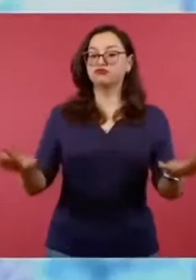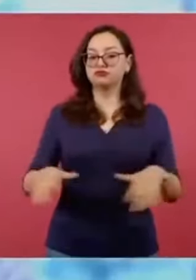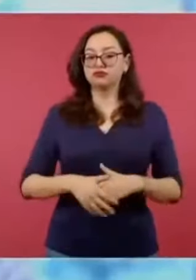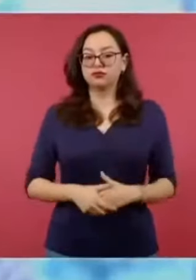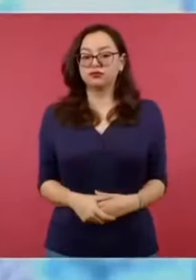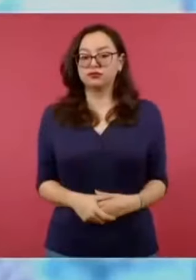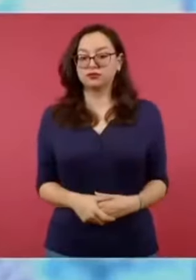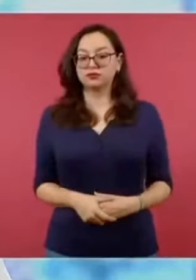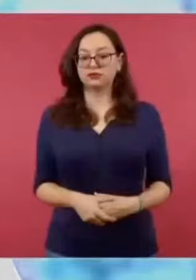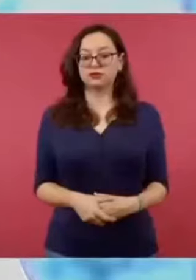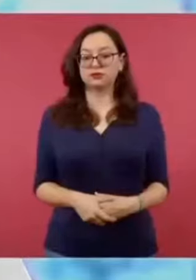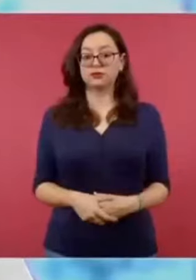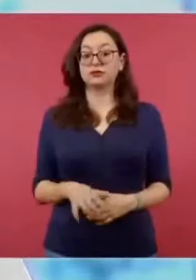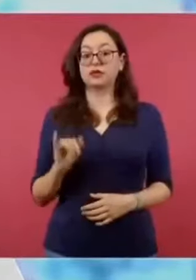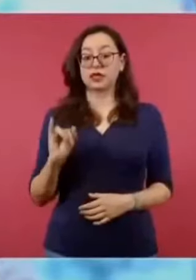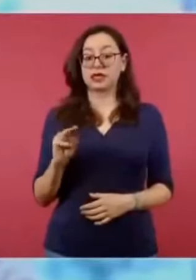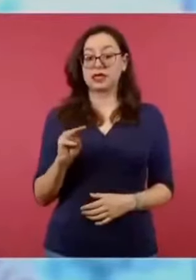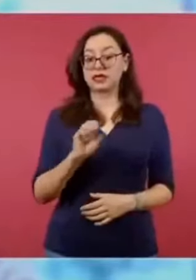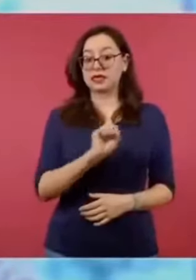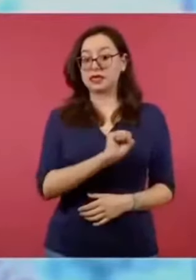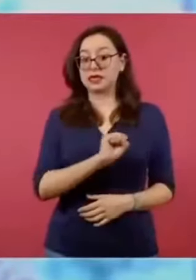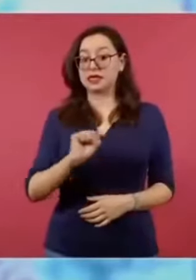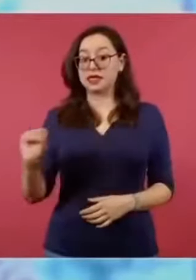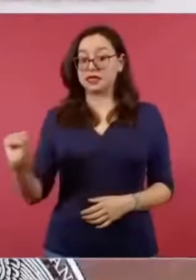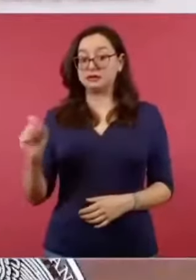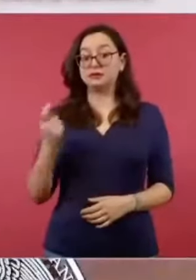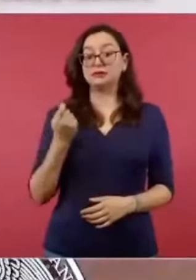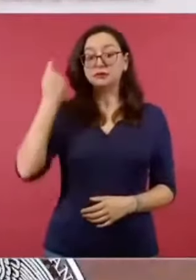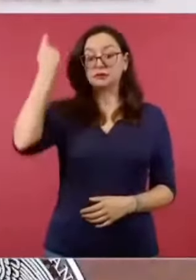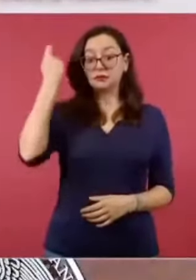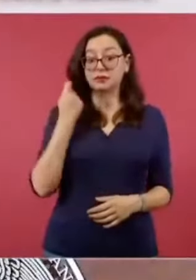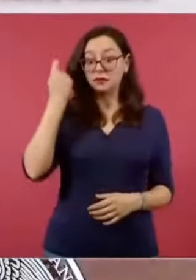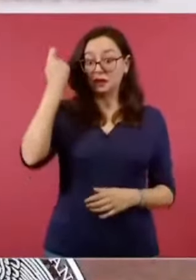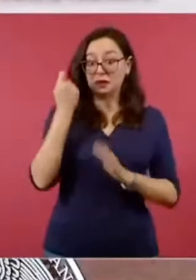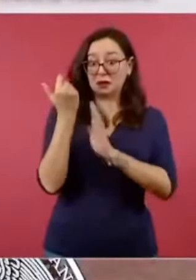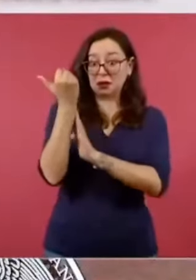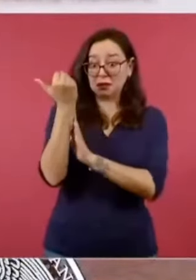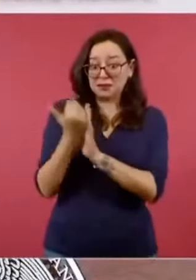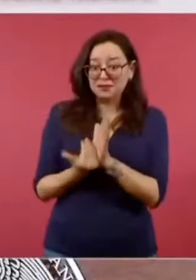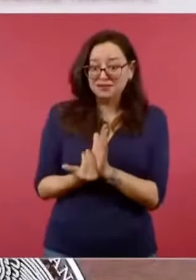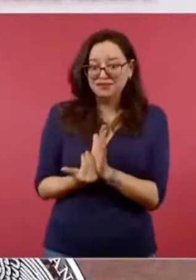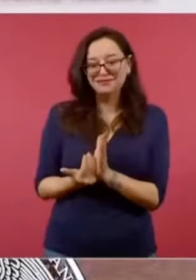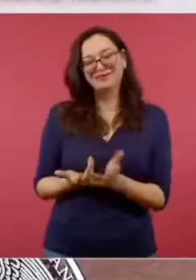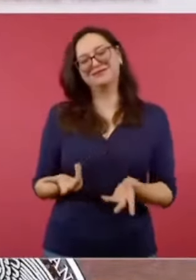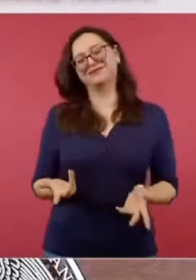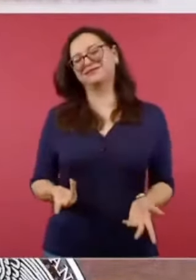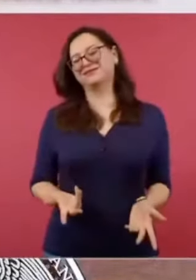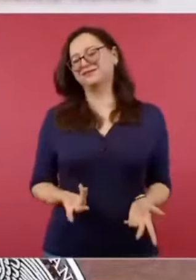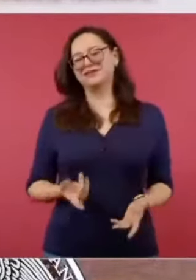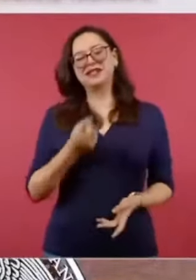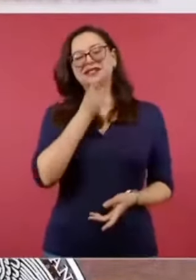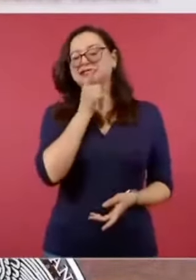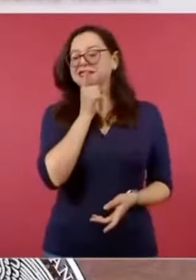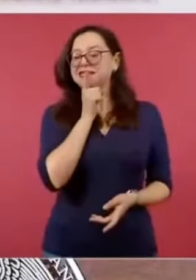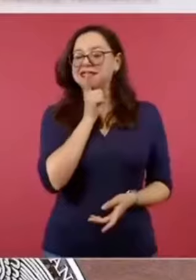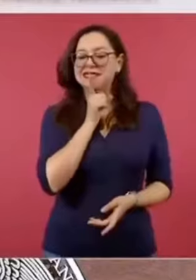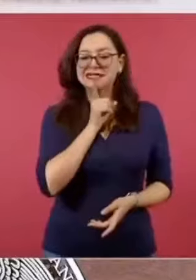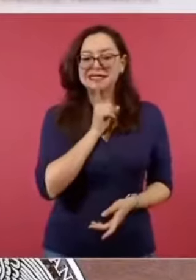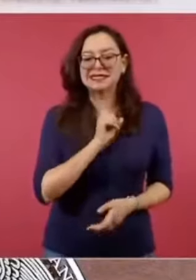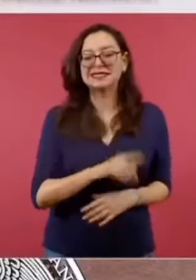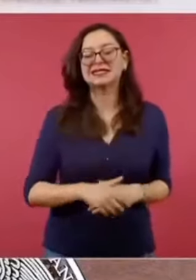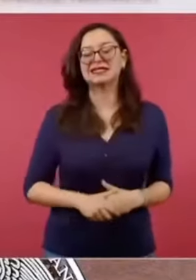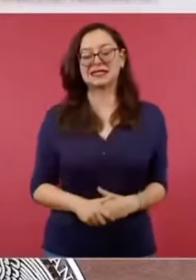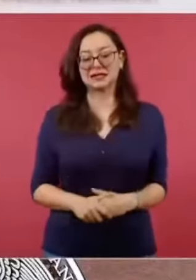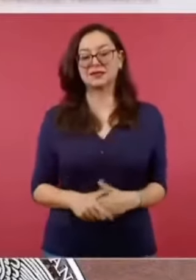pensiones del IMSS se vayan a reducir. Presentamos este ejemplo porque nos pareció relevante de cómo los promotores